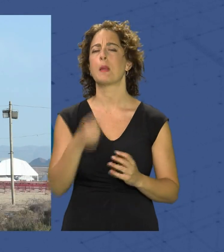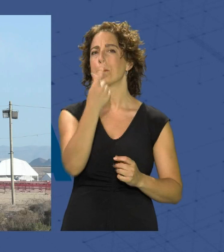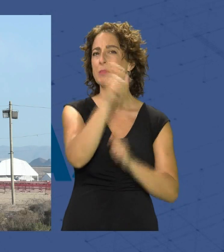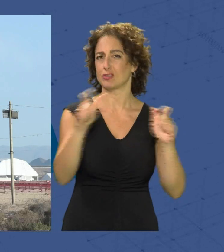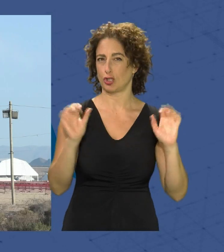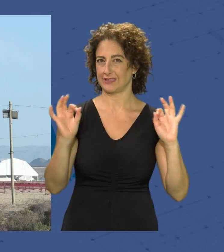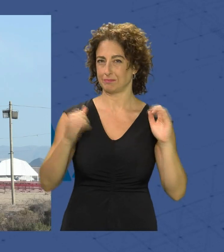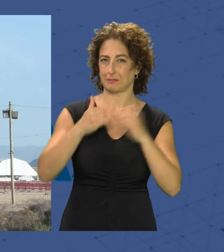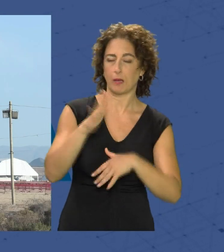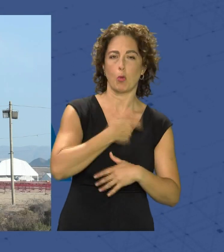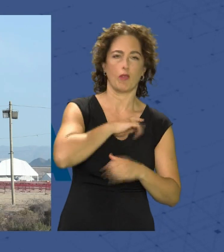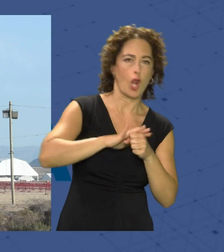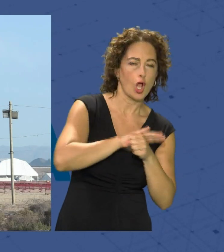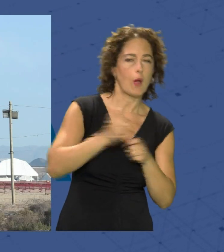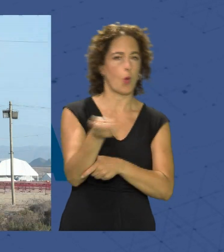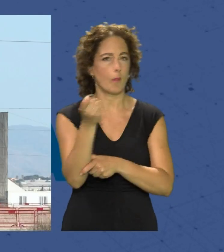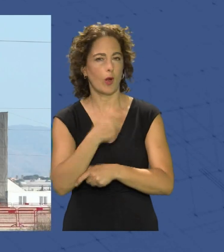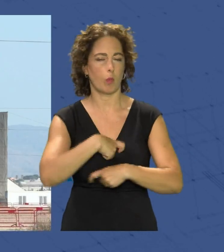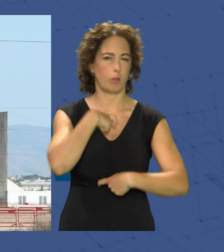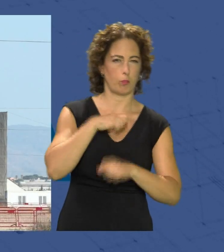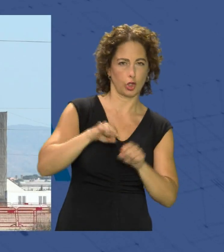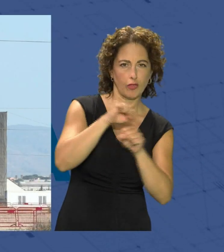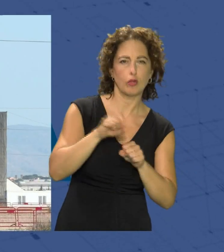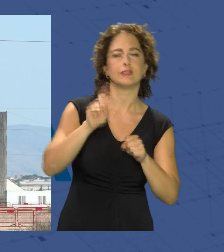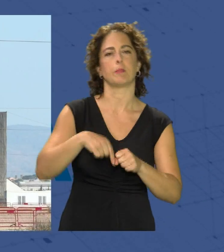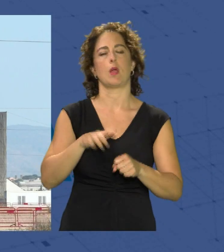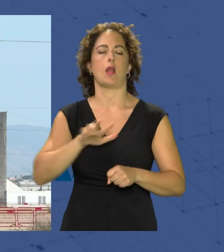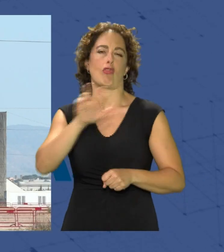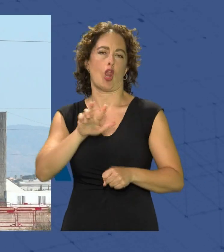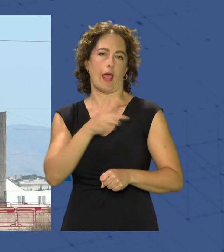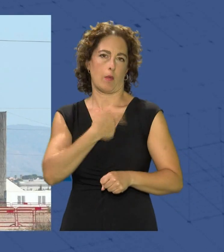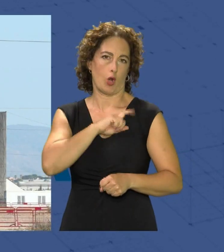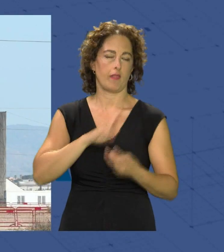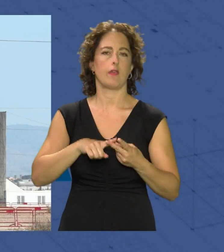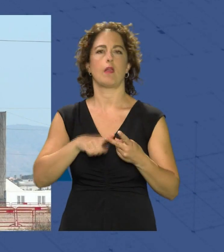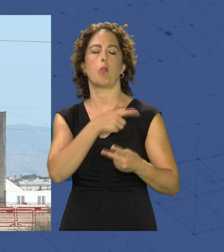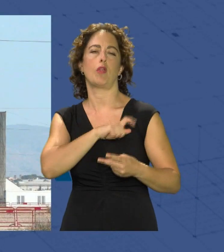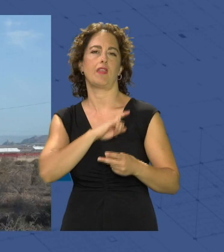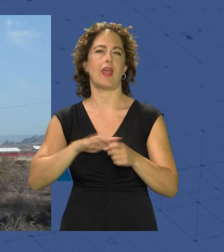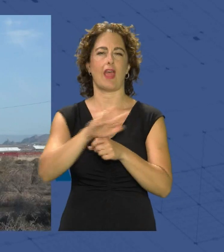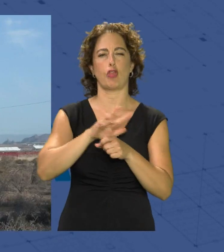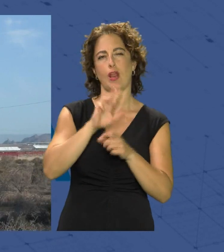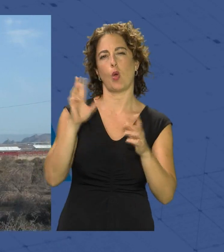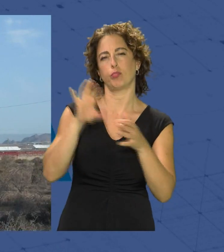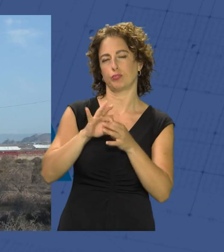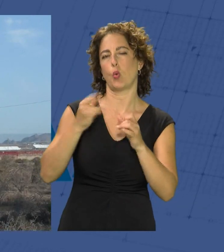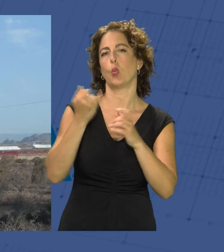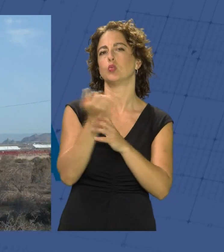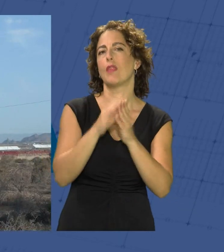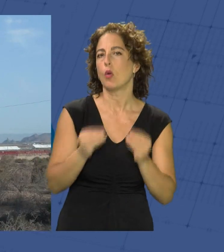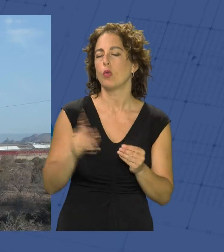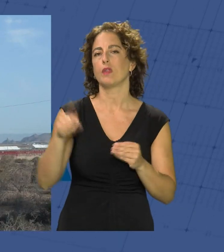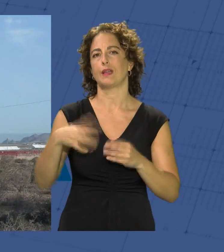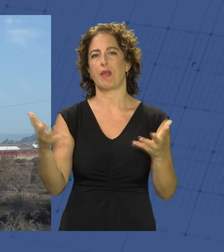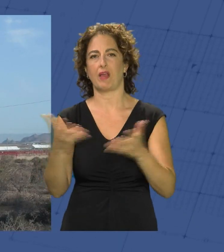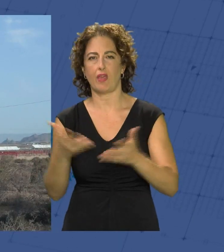efectivos entre policía local bomberos y protección civil además del cuerpo nacional de policía policía nacional adscrita a la junta andalucía guardia civil y emergencias 112